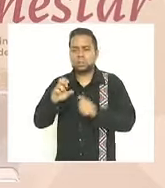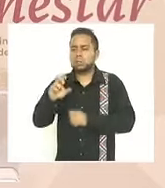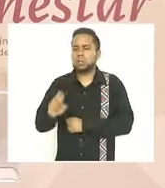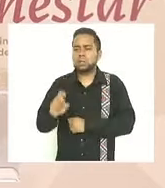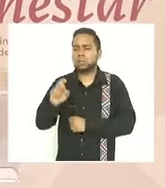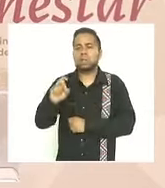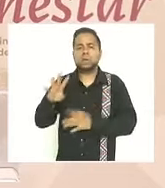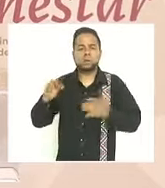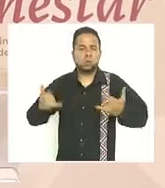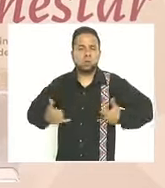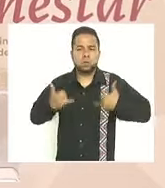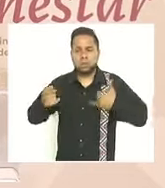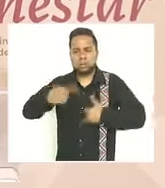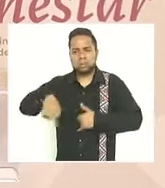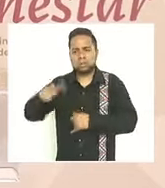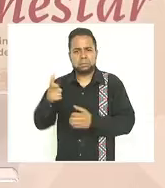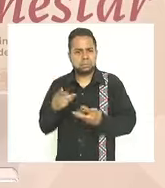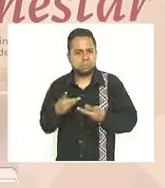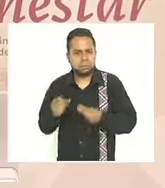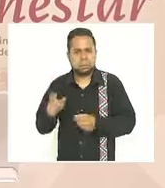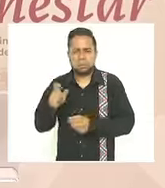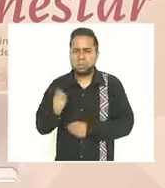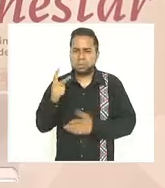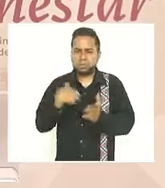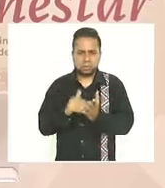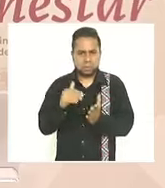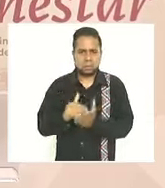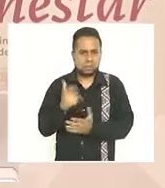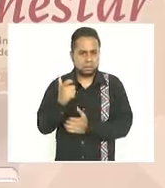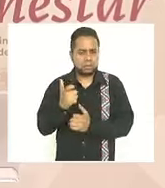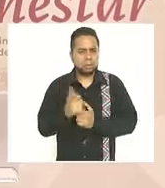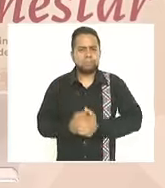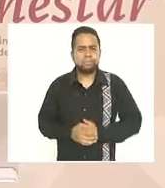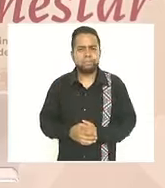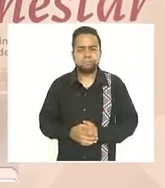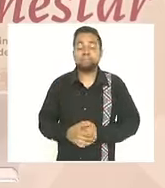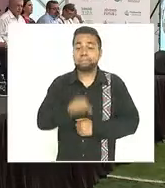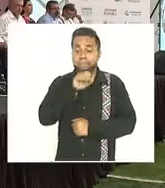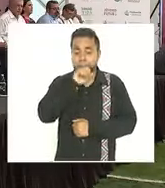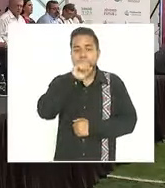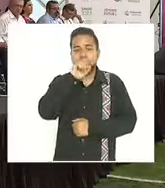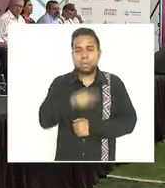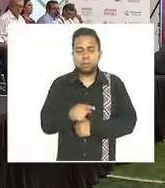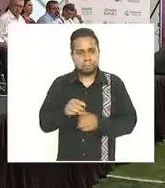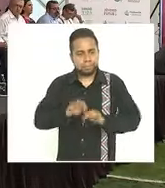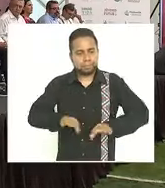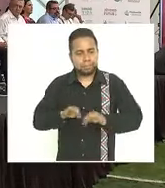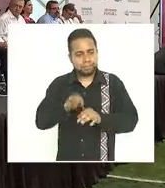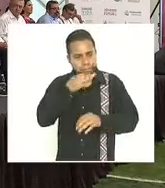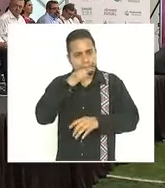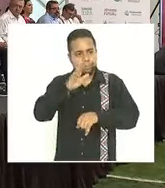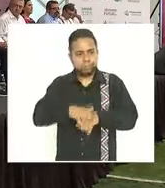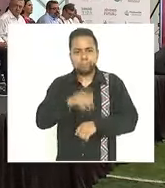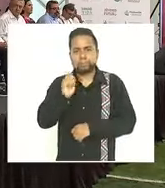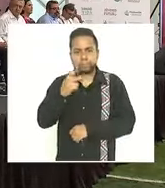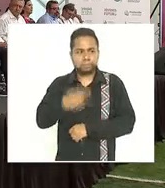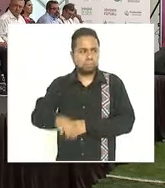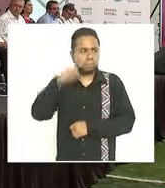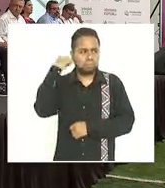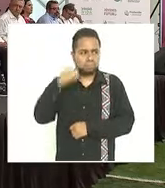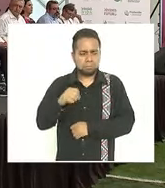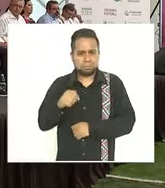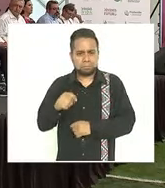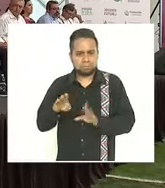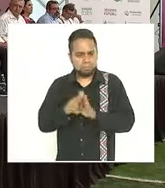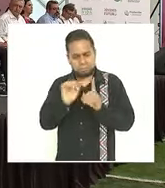jóvenes representando una inversión de 22 millones de pesos de igual manera es importante mencionar que en Oaxaca como